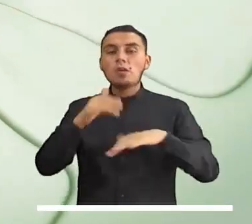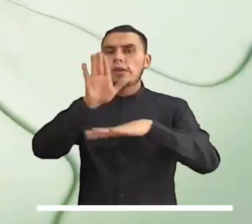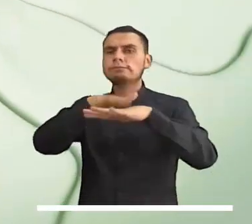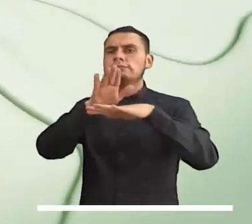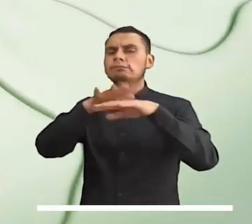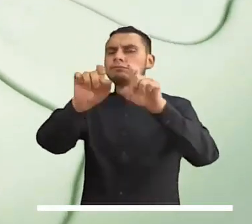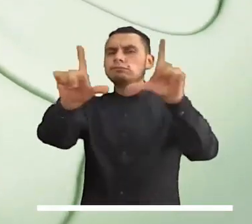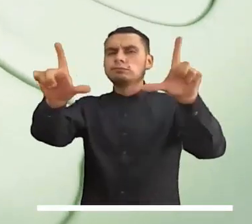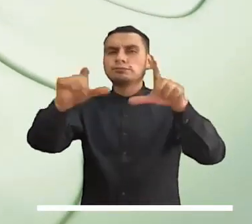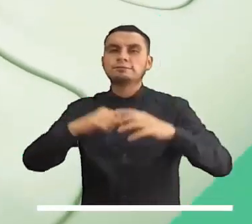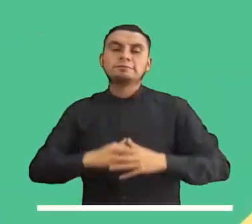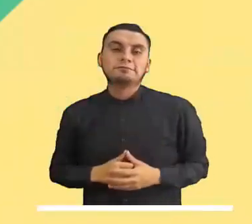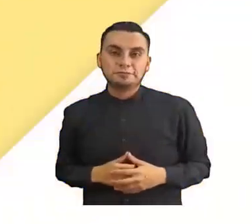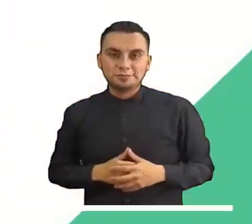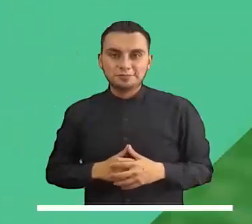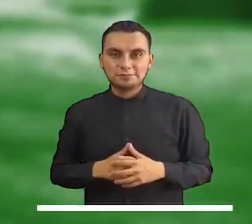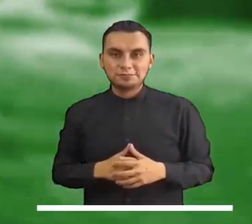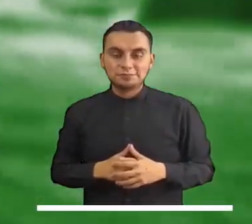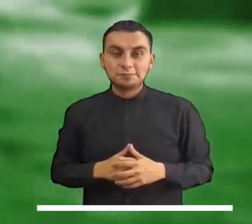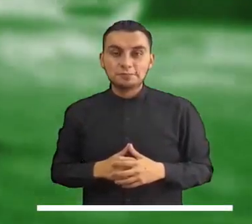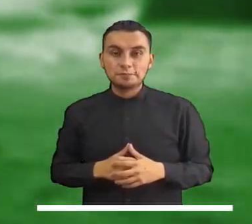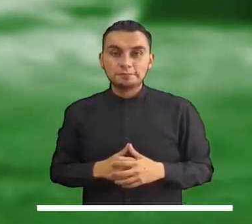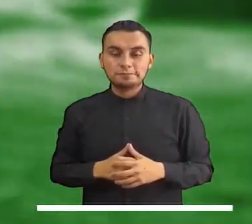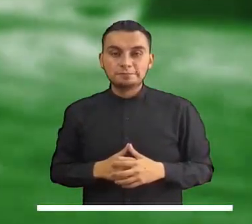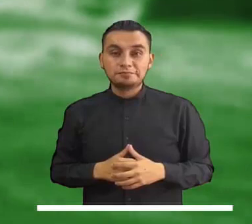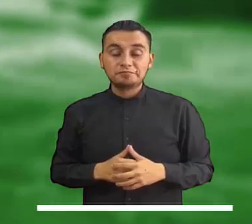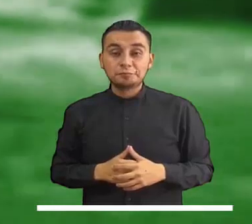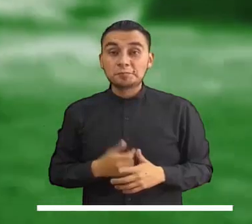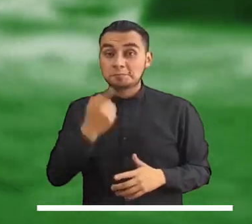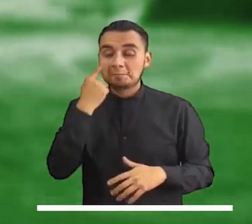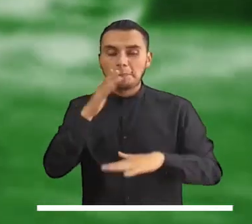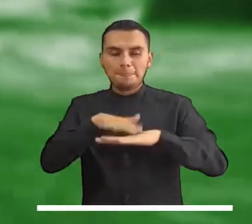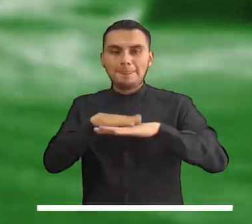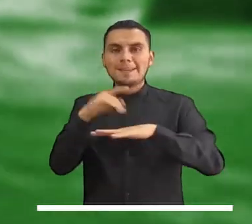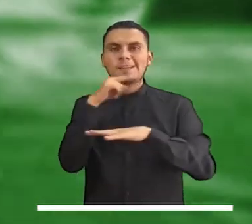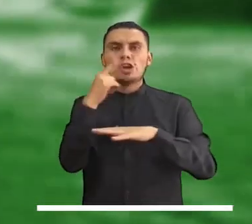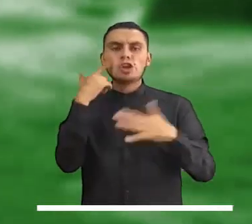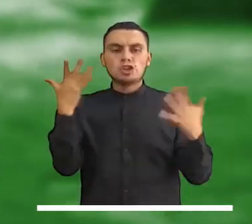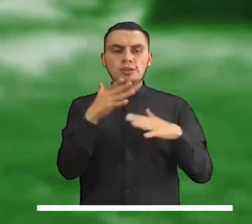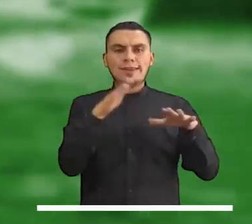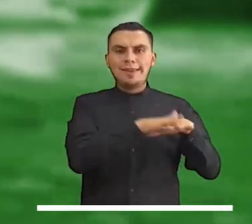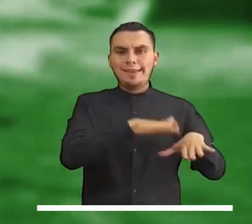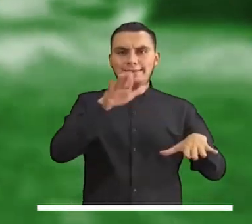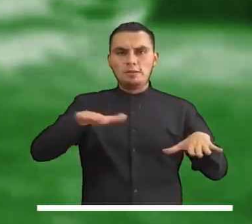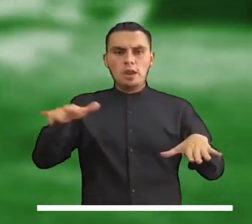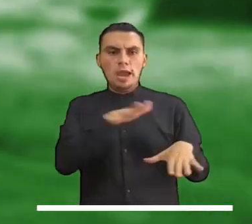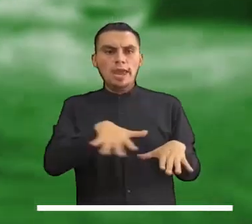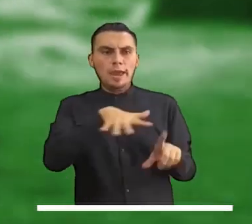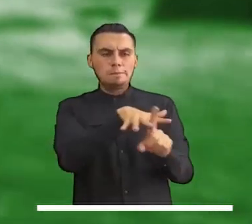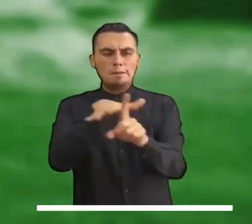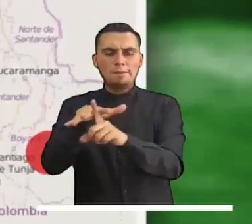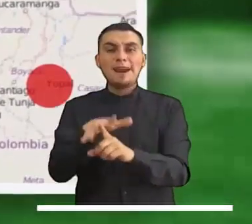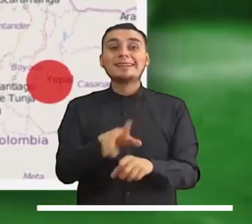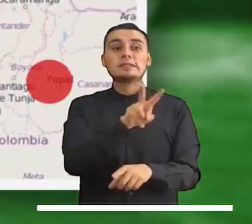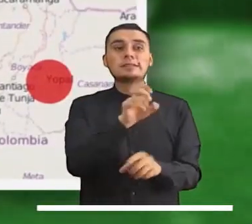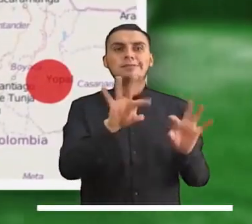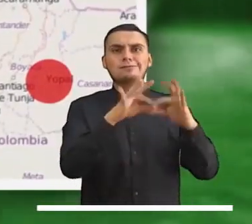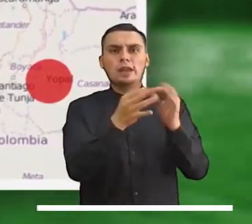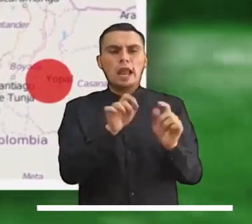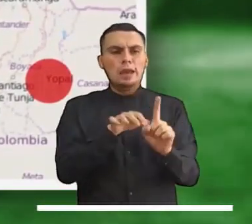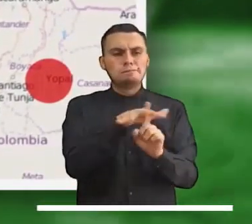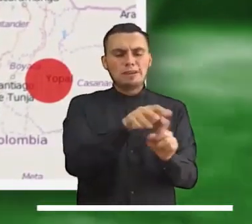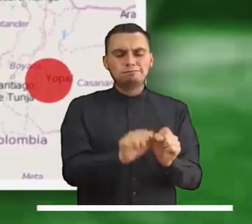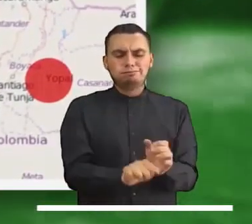dominaron durante la mañana. Veamos ahora las alertas que se encuentran activas. Alerta roja en